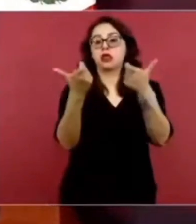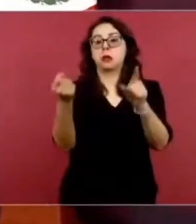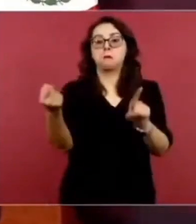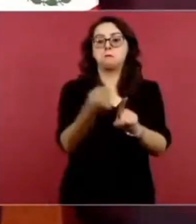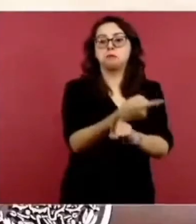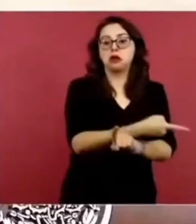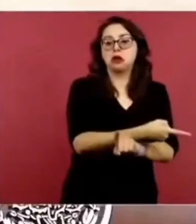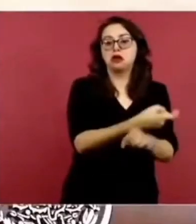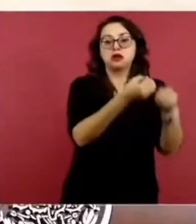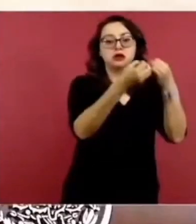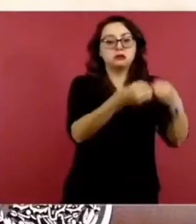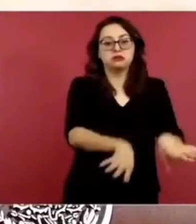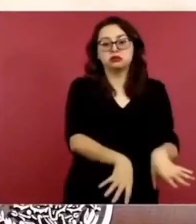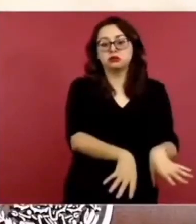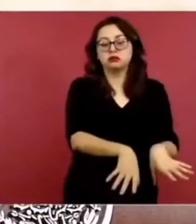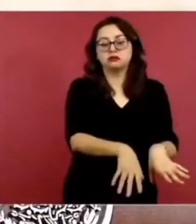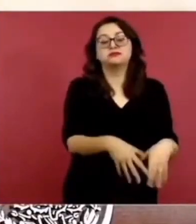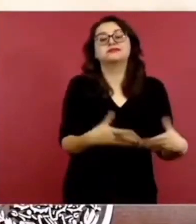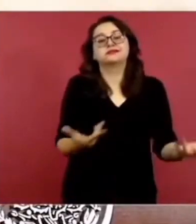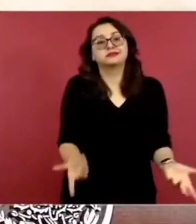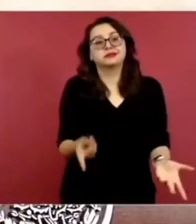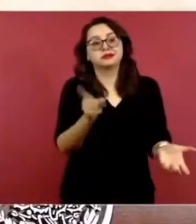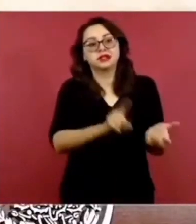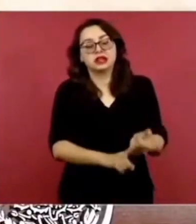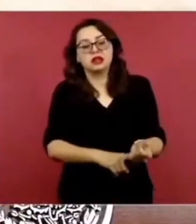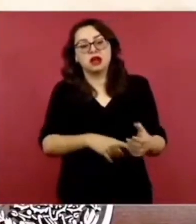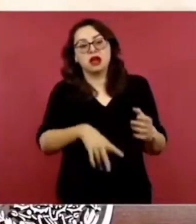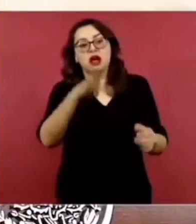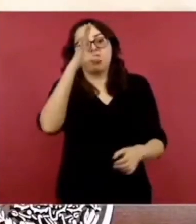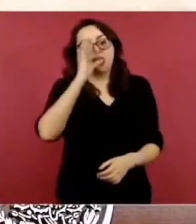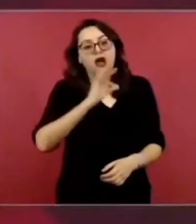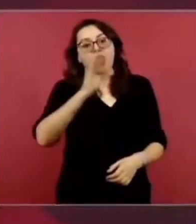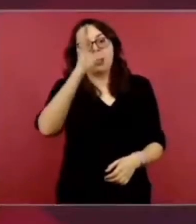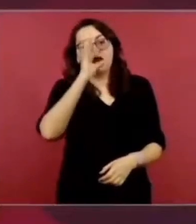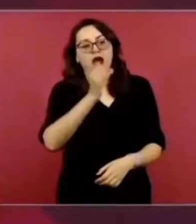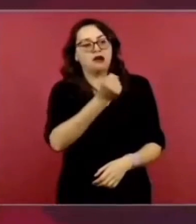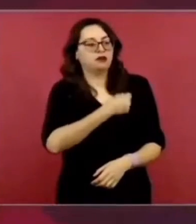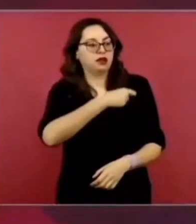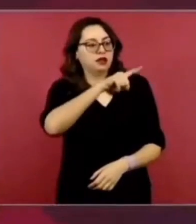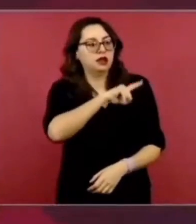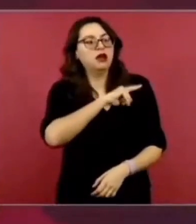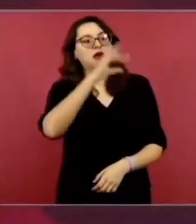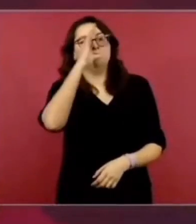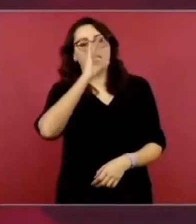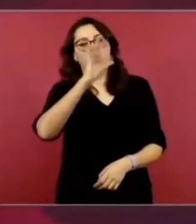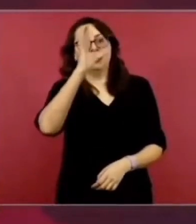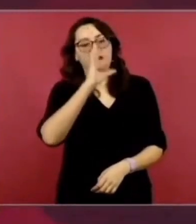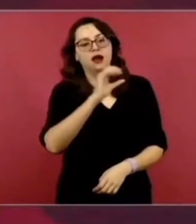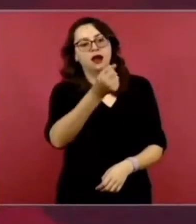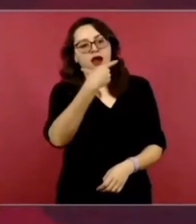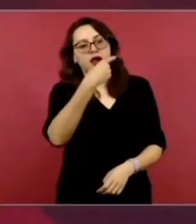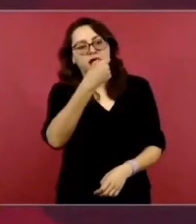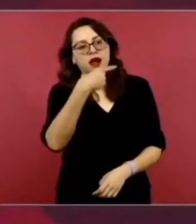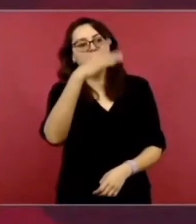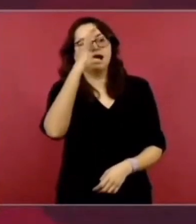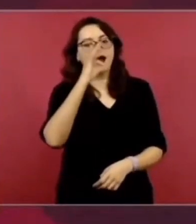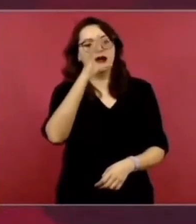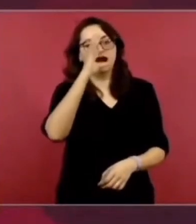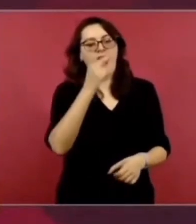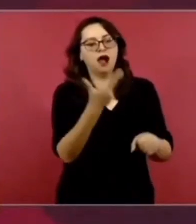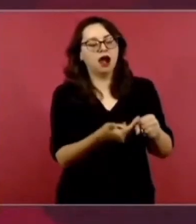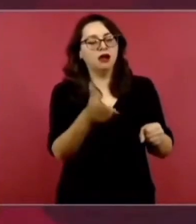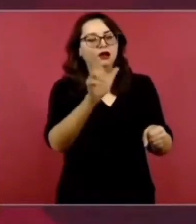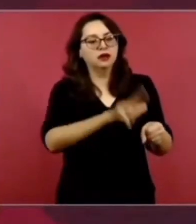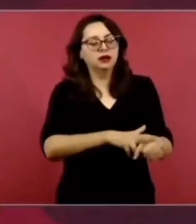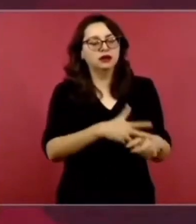Además, había mucha corrupción en la compra de los